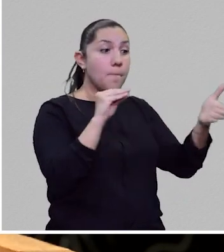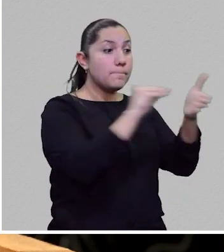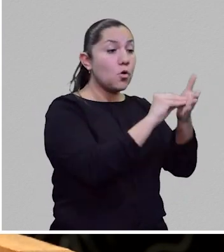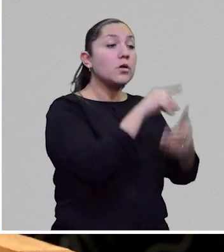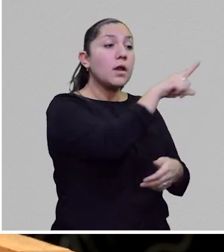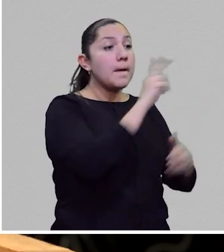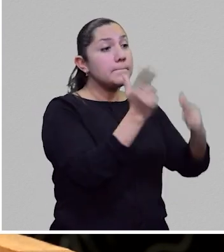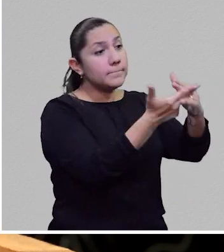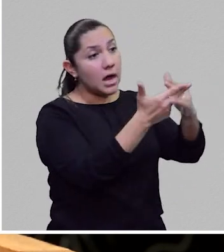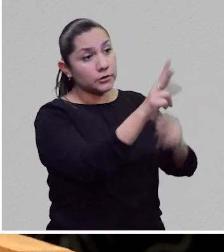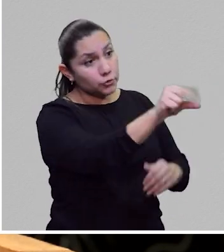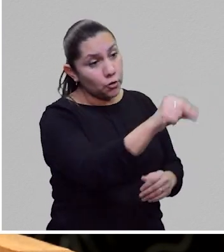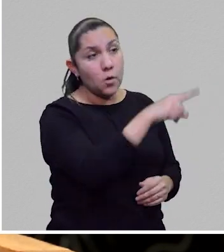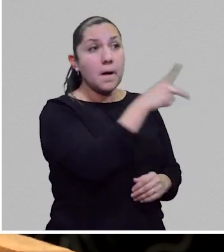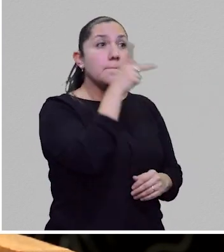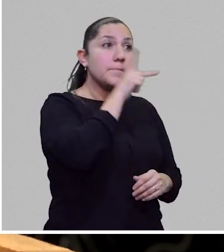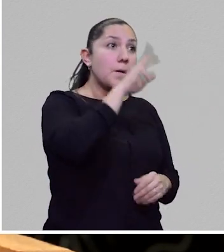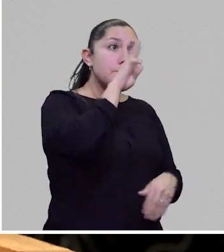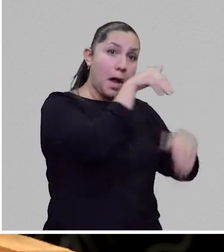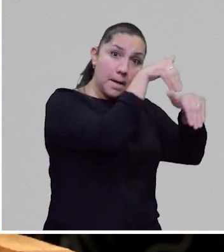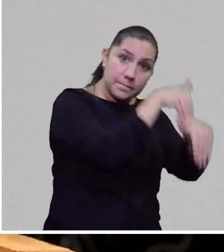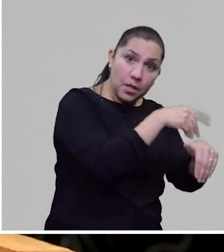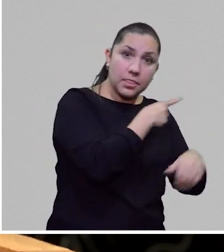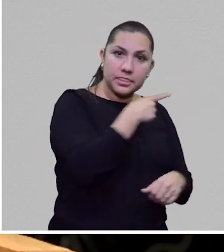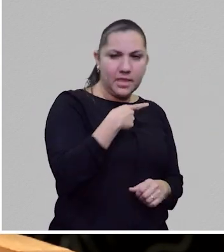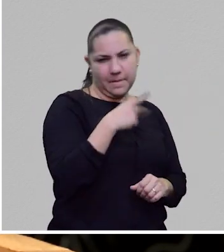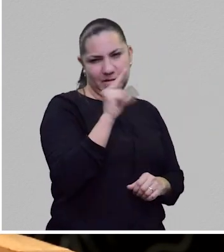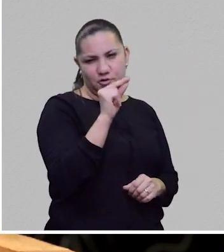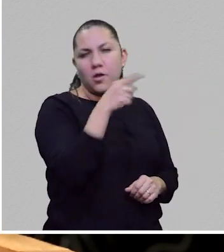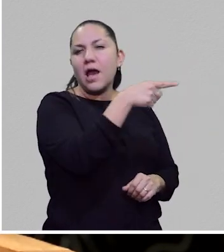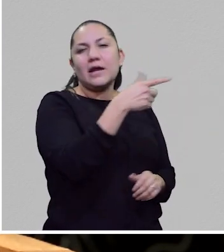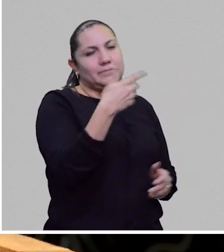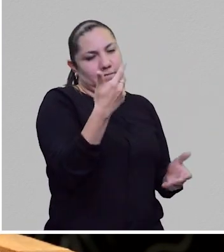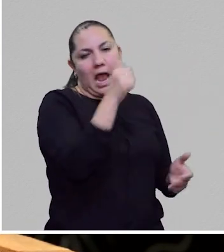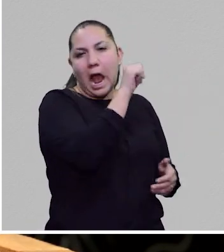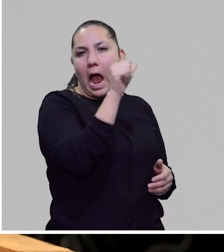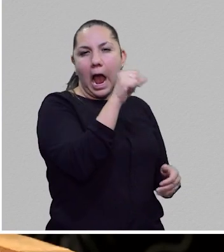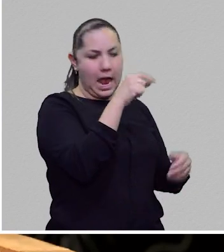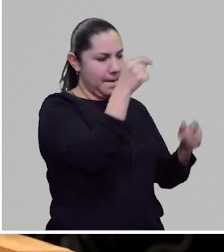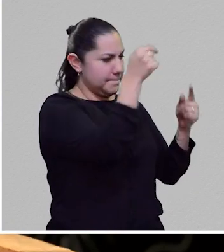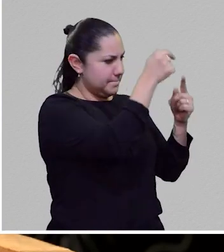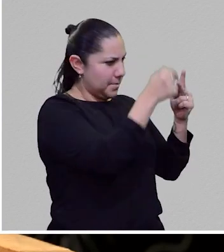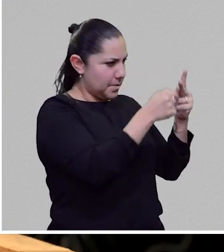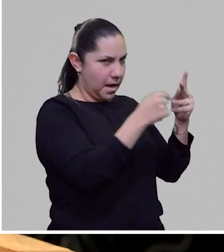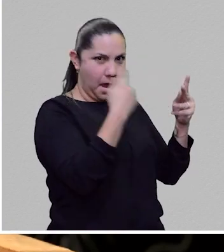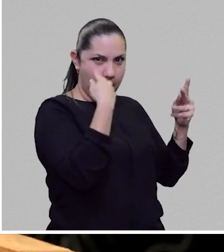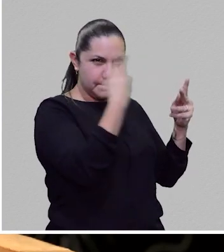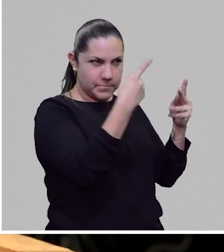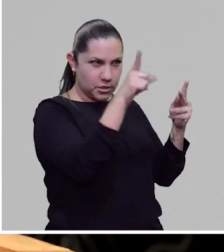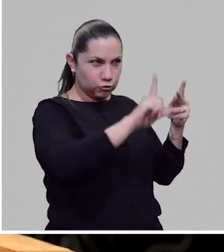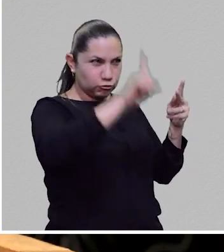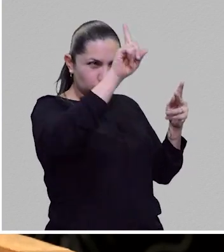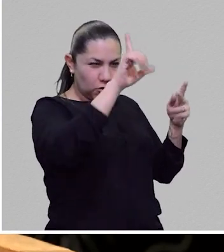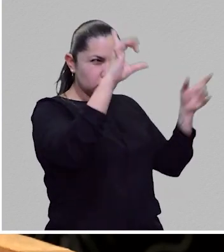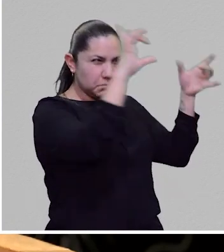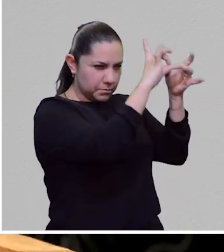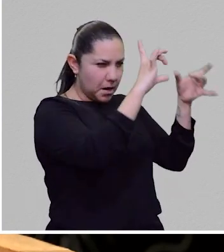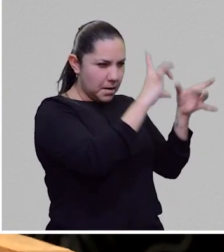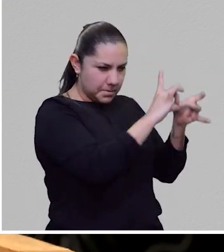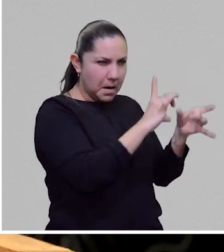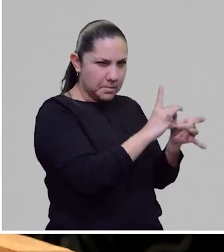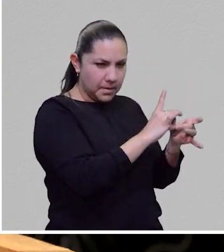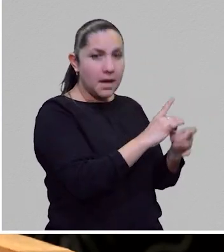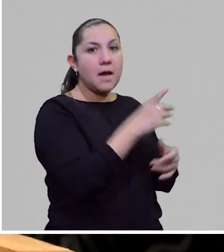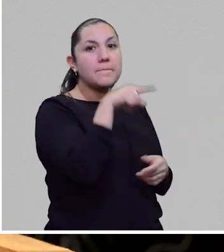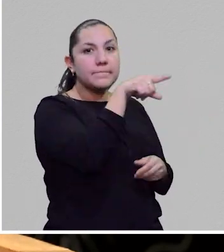solo suceden entre humanos, las primeras tres leyes son terribles, es, solo hay un Dios, o sea, todo tiene que ver con Dios, pero luego te desapegas un poco de ese principio,